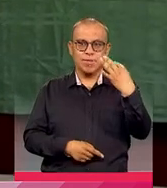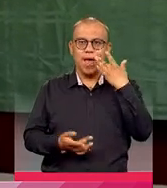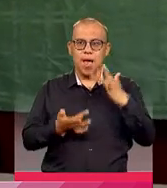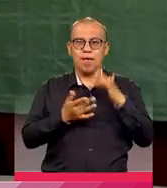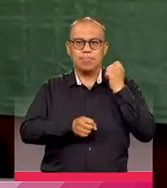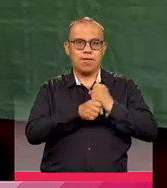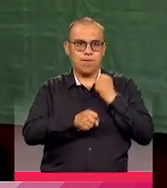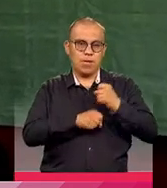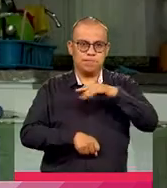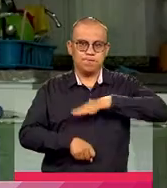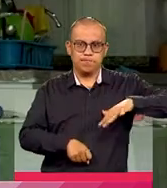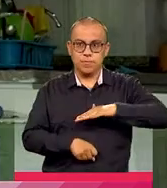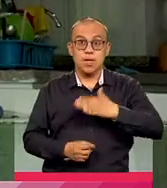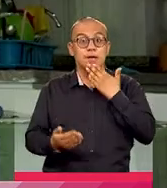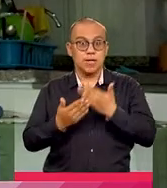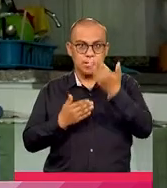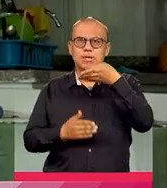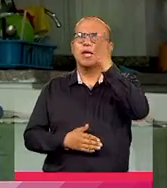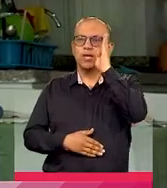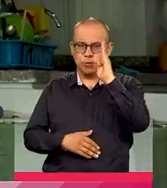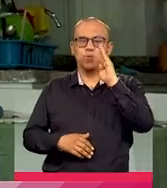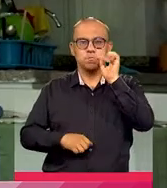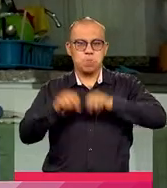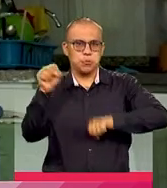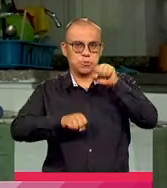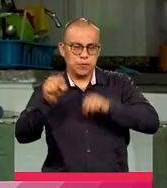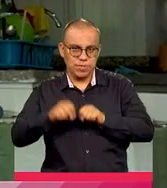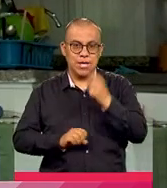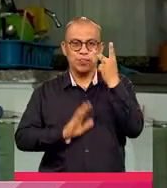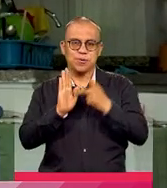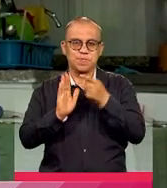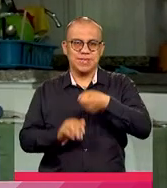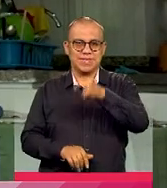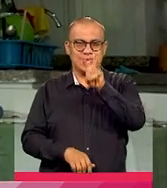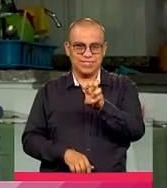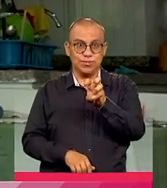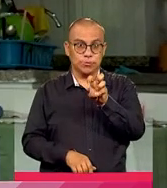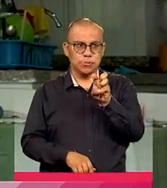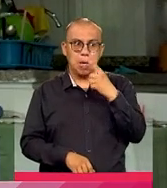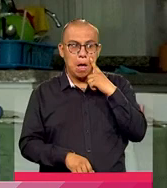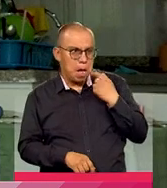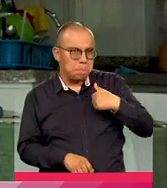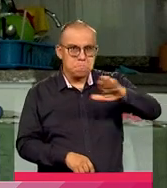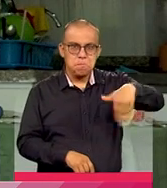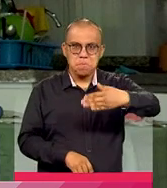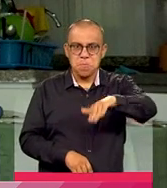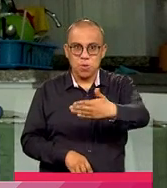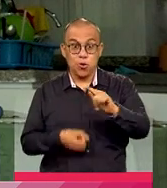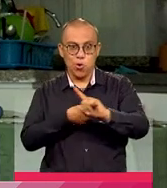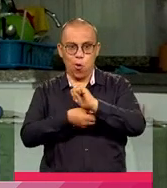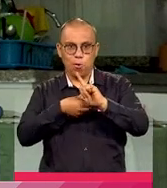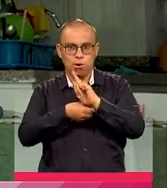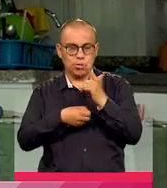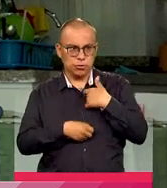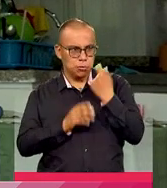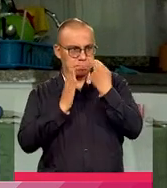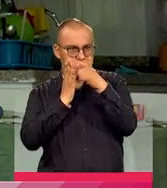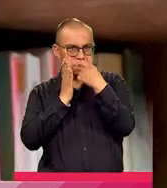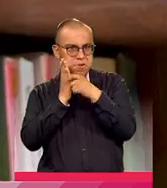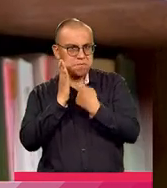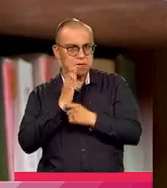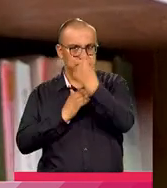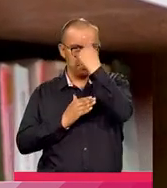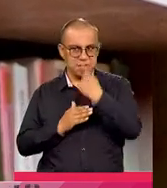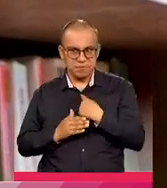sector público. Gracias a Dios se me dio la oportunidad en el 2018 que habían unas vacantes en la localidad y cumplía con el